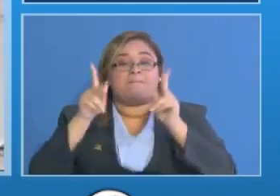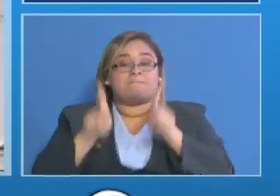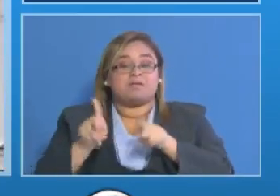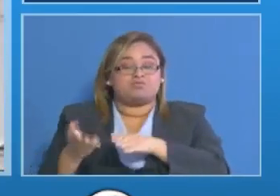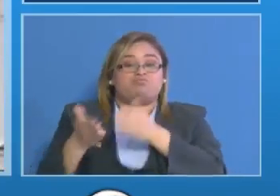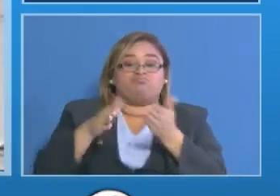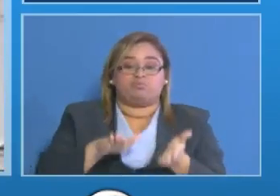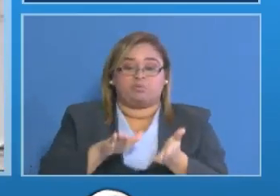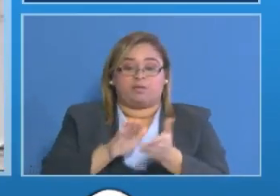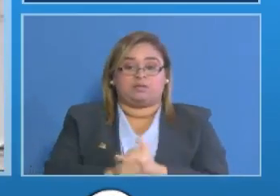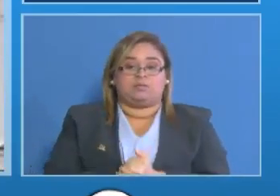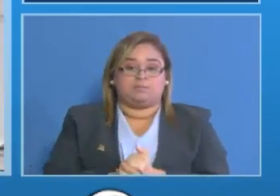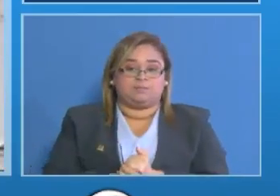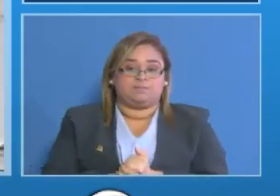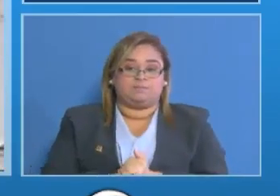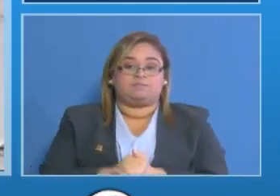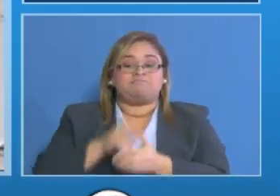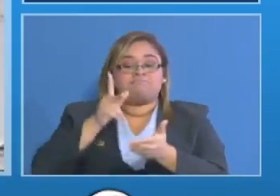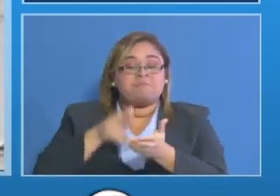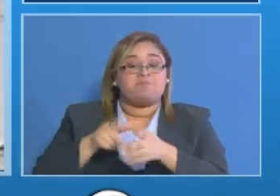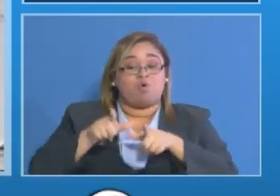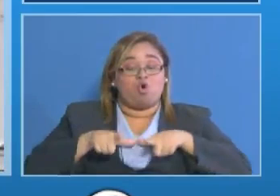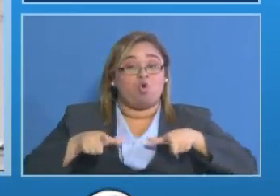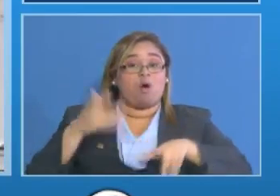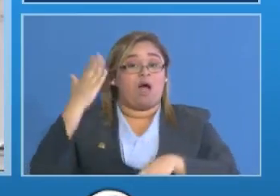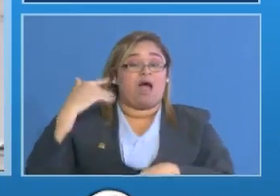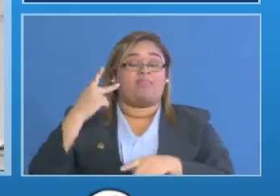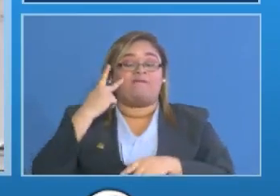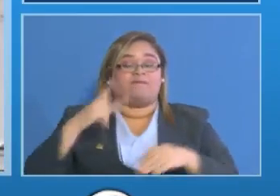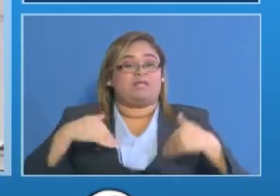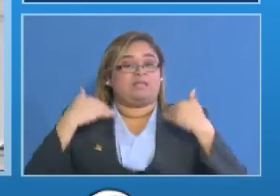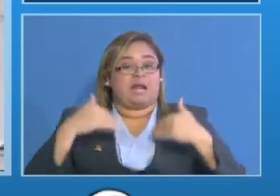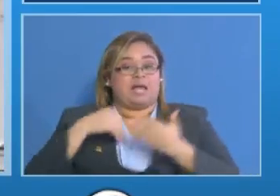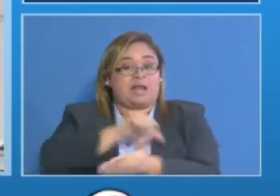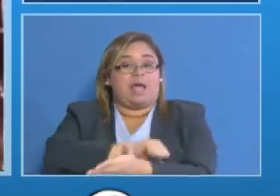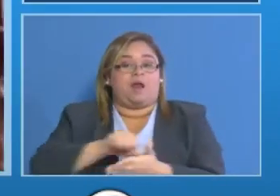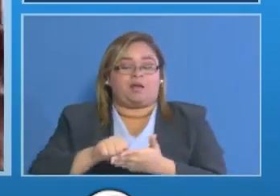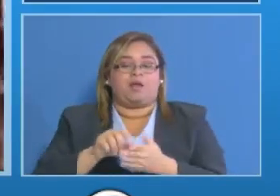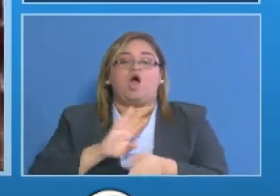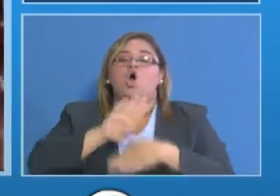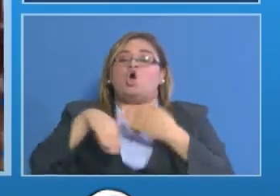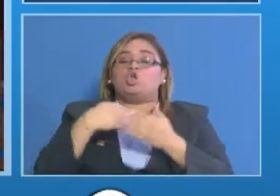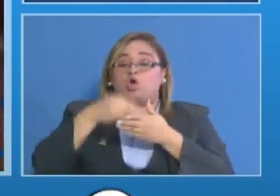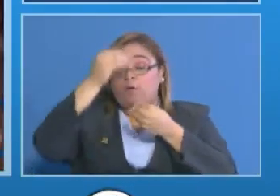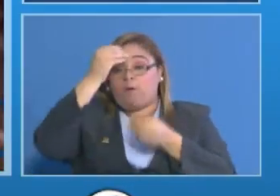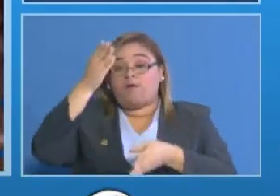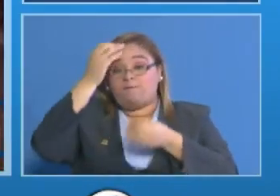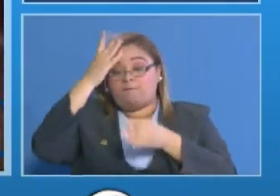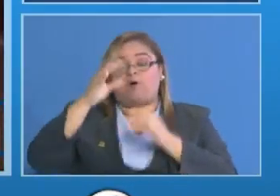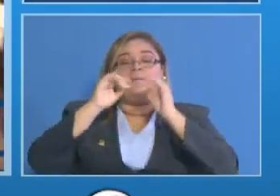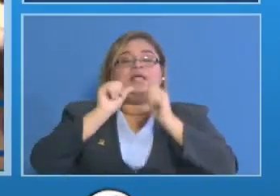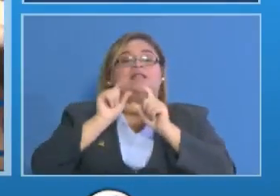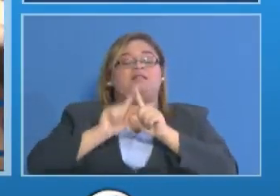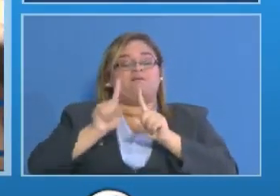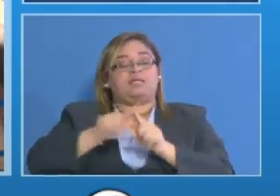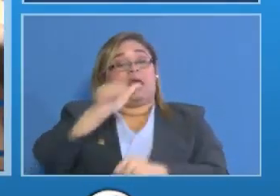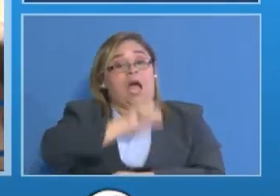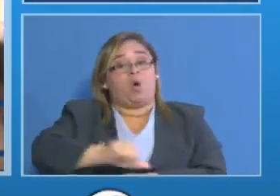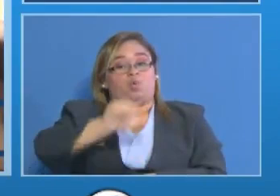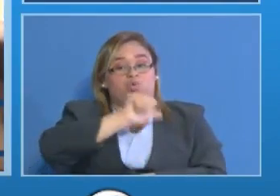recientemente registrados en este sector todos están a órdenes de las autoridades competentes para su debida investigación